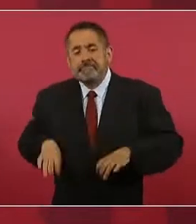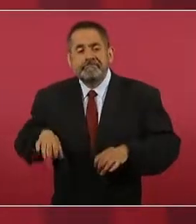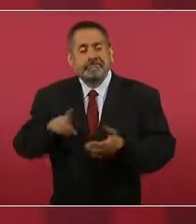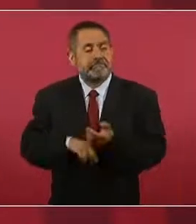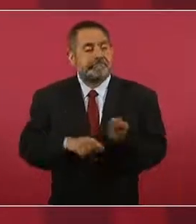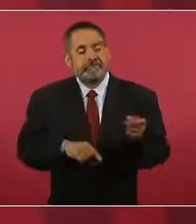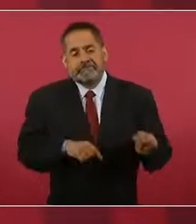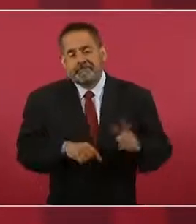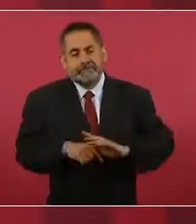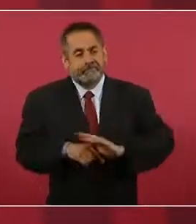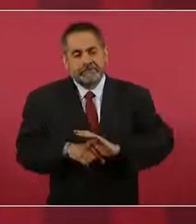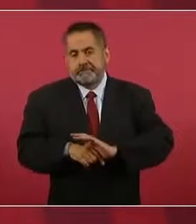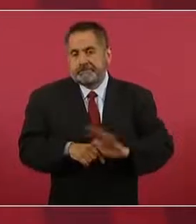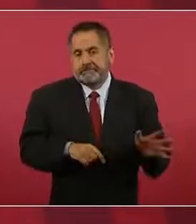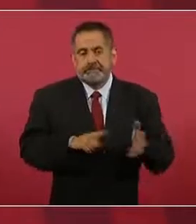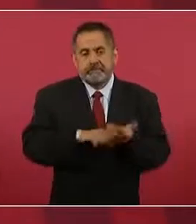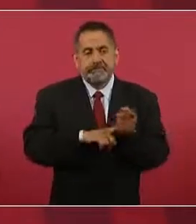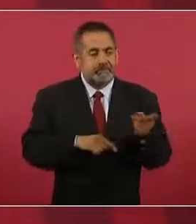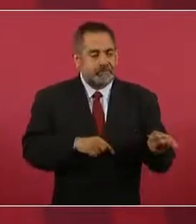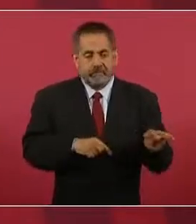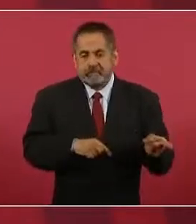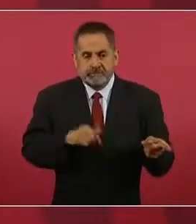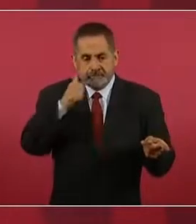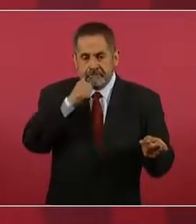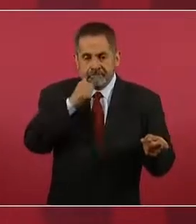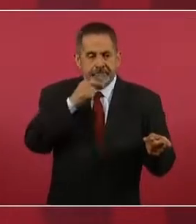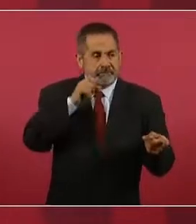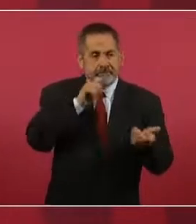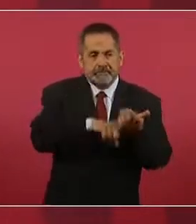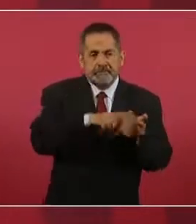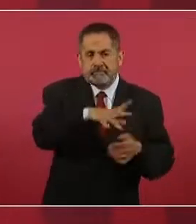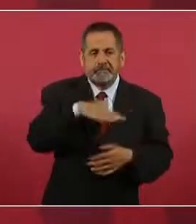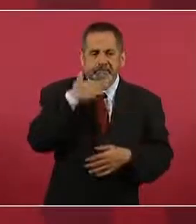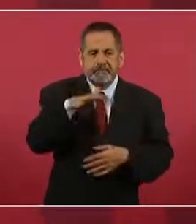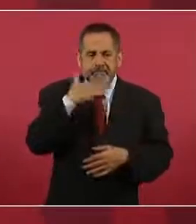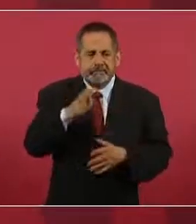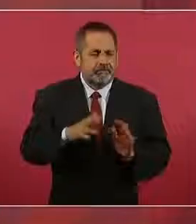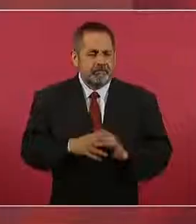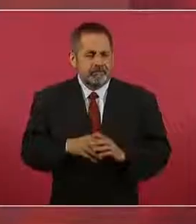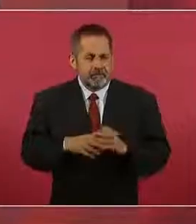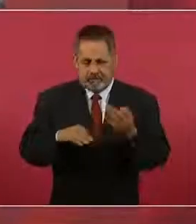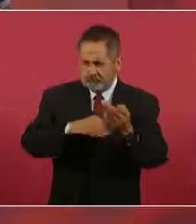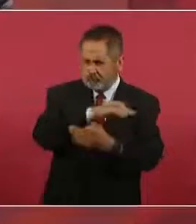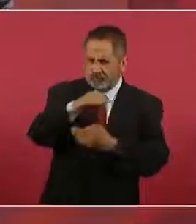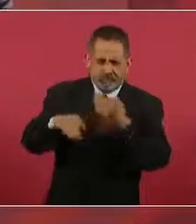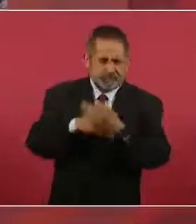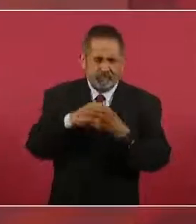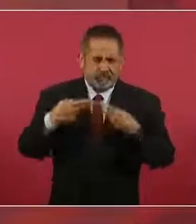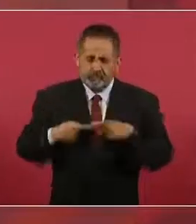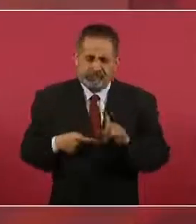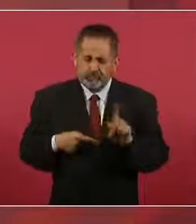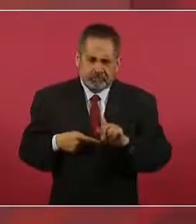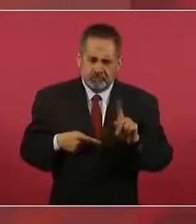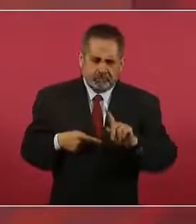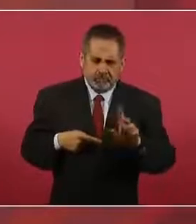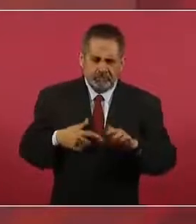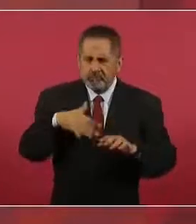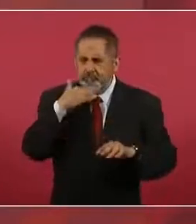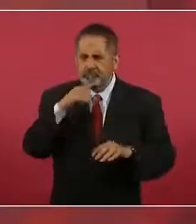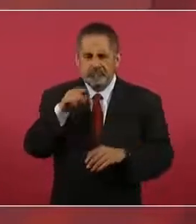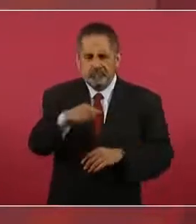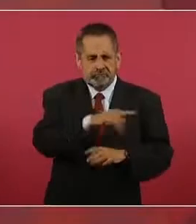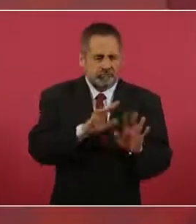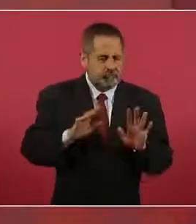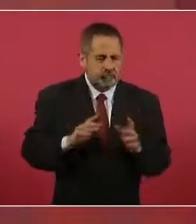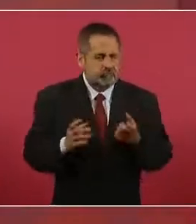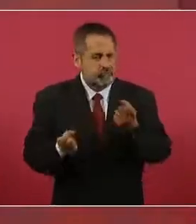dominaba, imperaba la corrupción. No estoy hablando de que todos los servidores públicos sean corruptos, hay